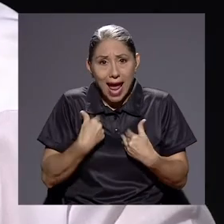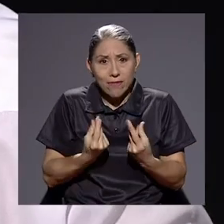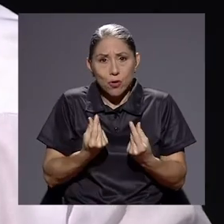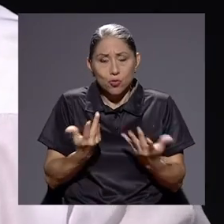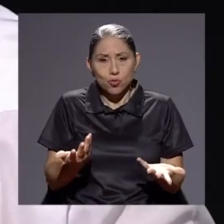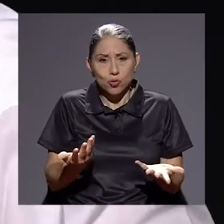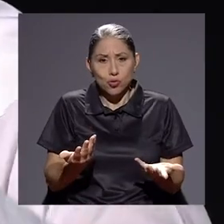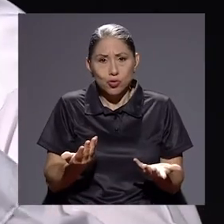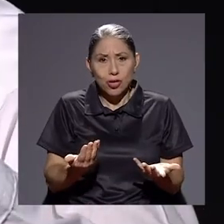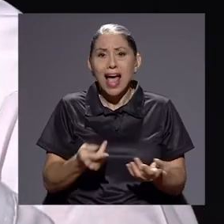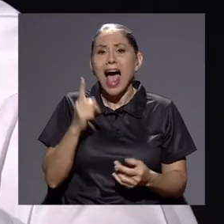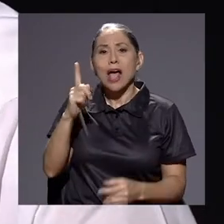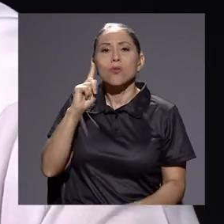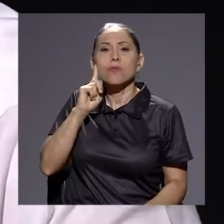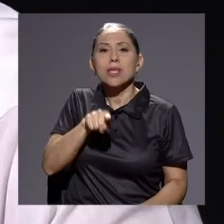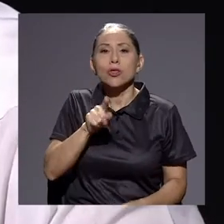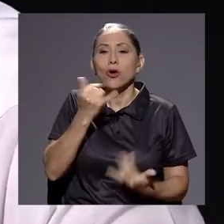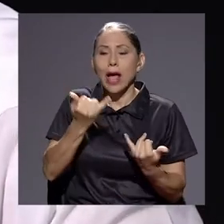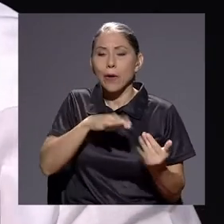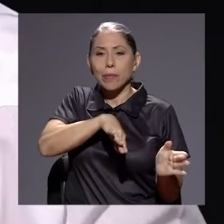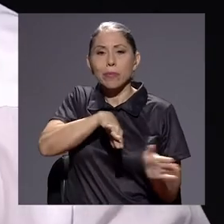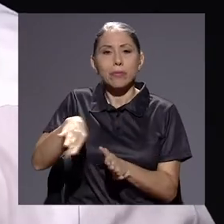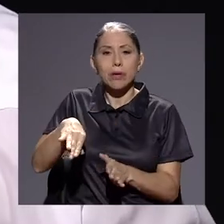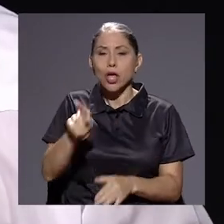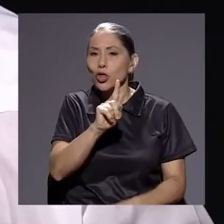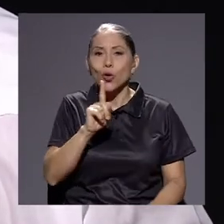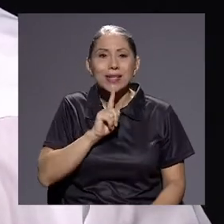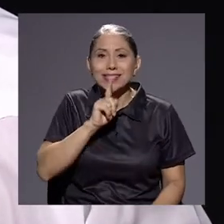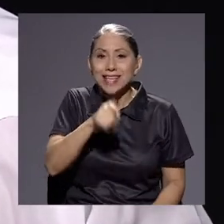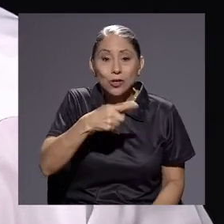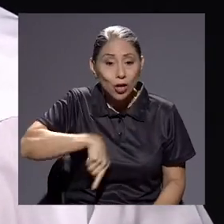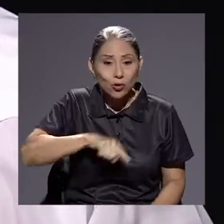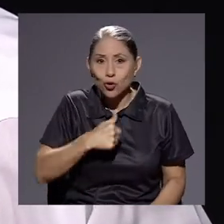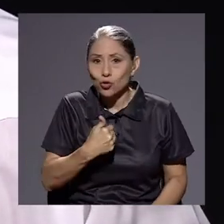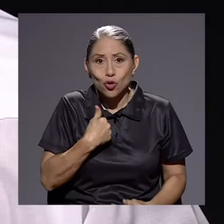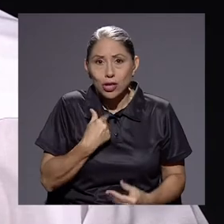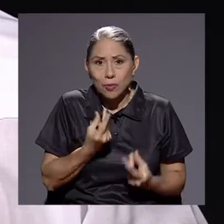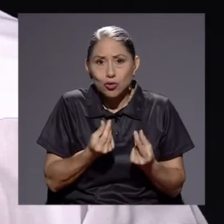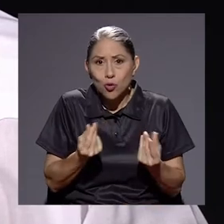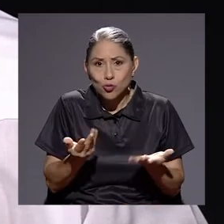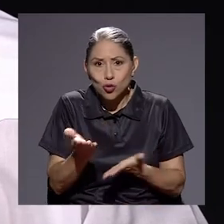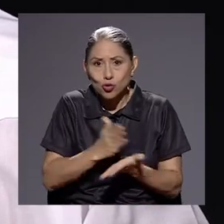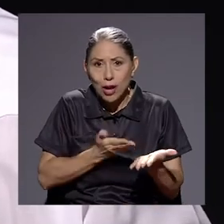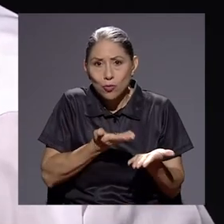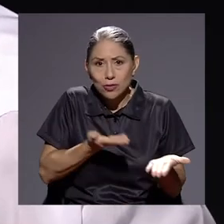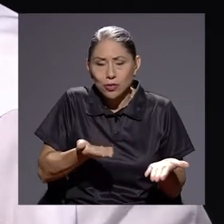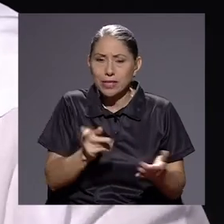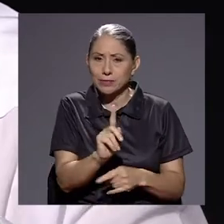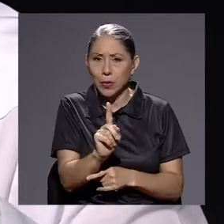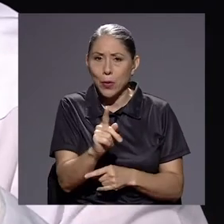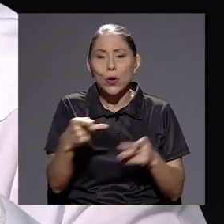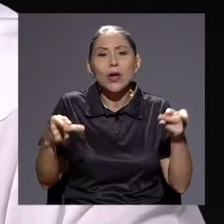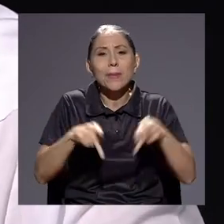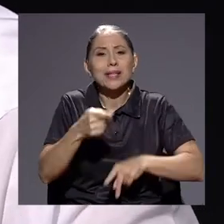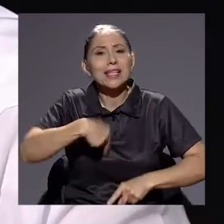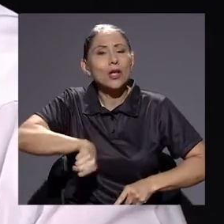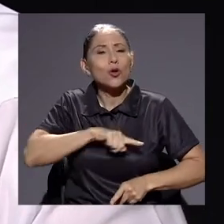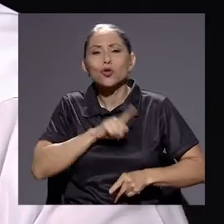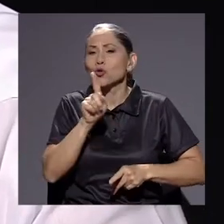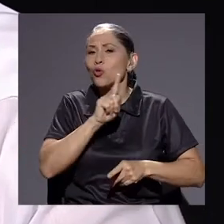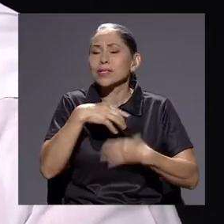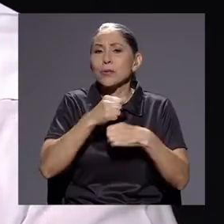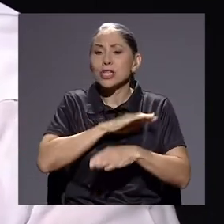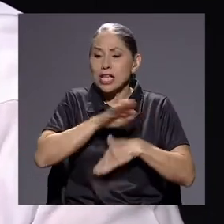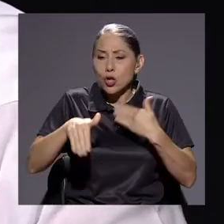porque hay recursos. Y aquí rompo un mito. No es cierto que no tenemos recursos para ciertas cosas. Lo que pasa es que no estamos haciendo